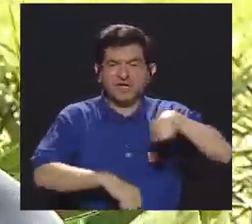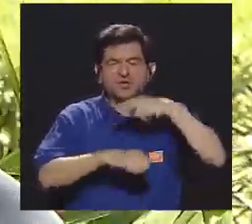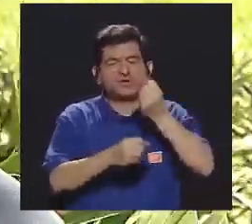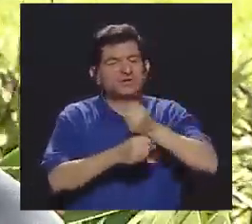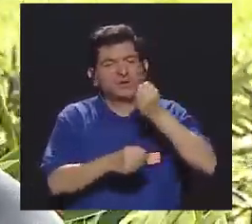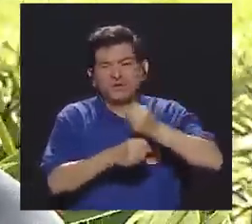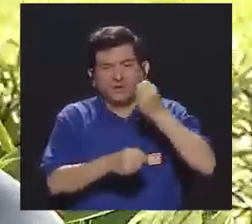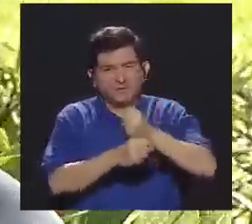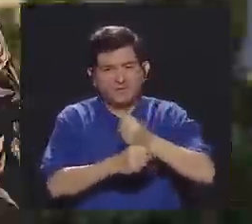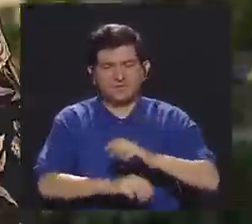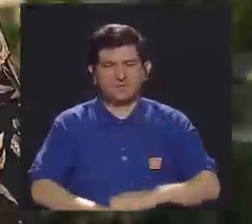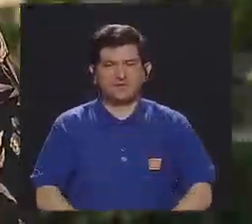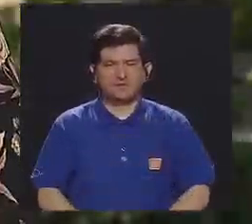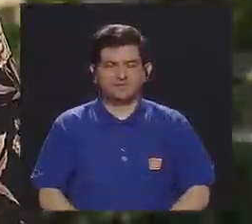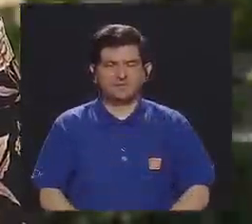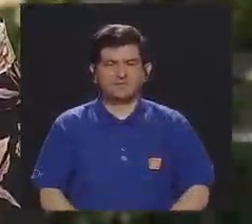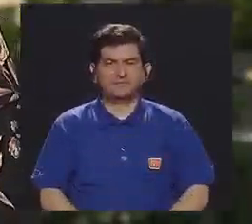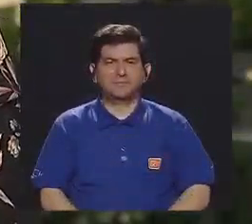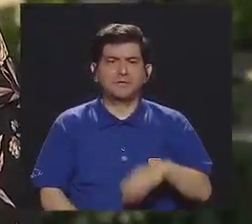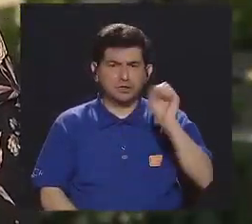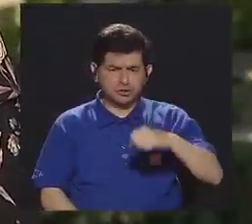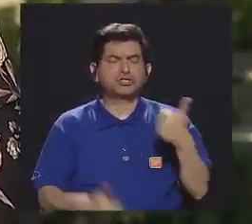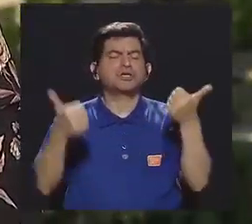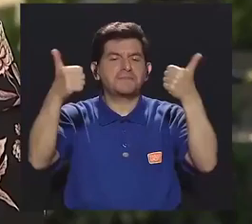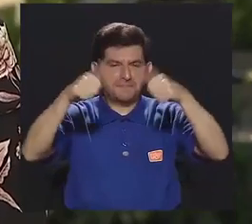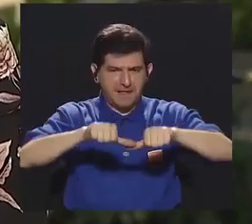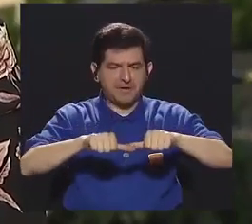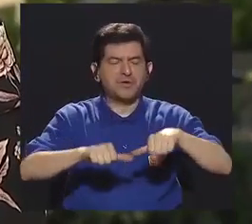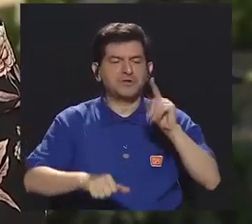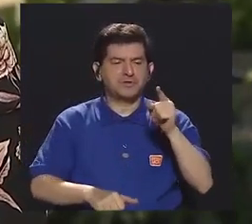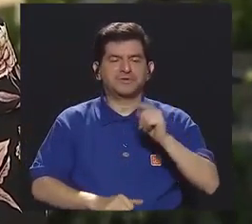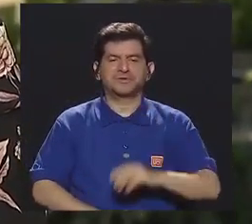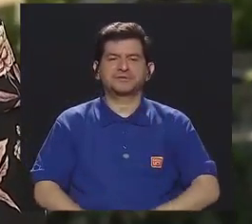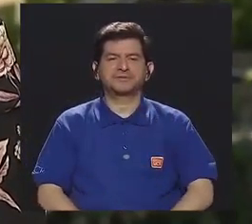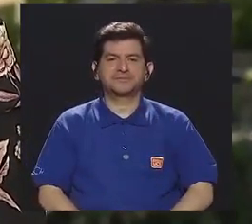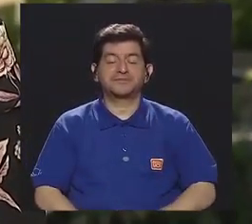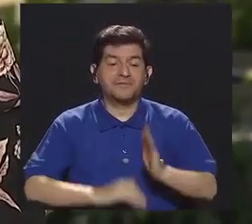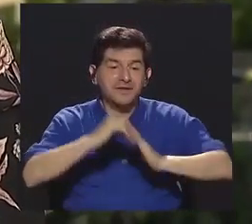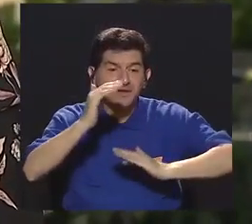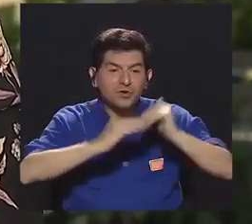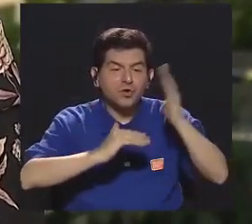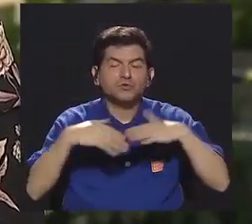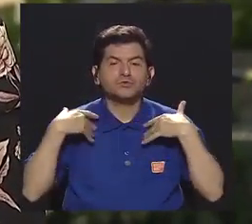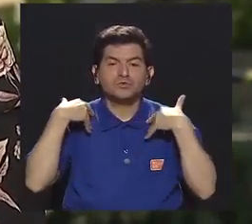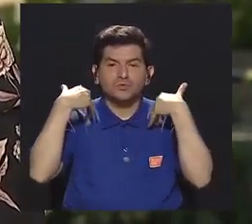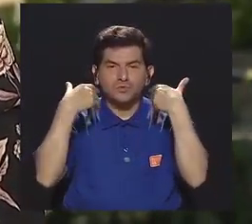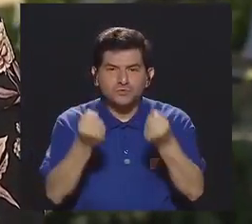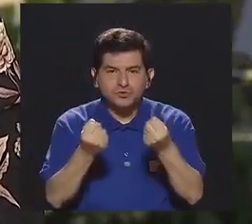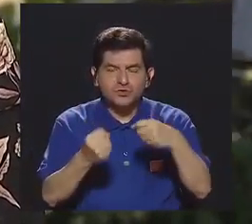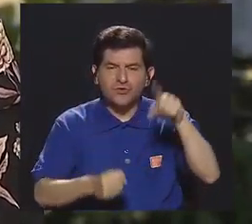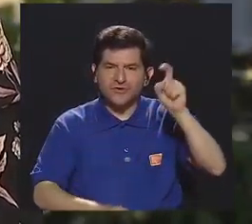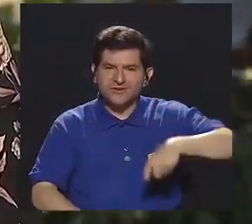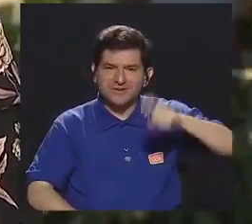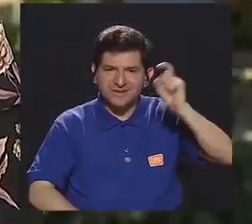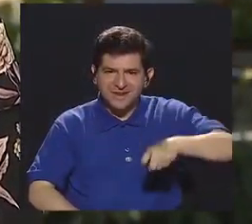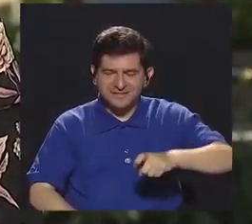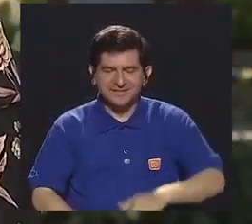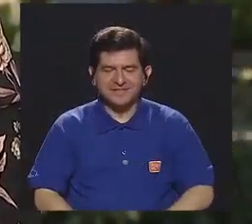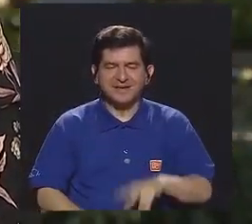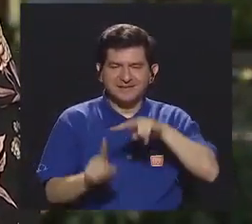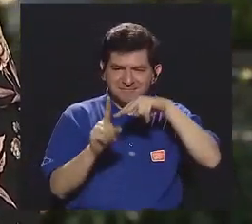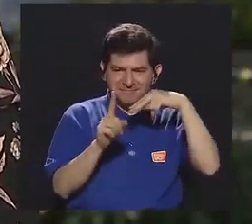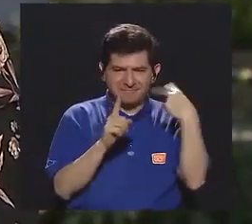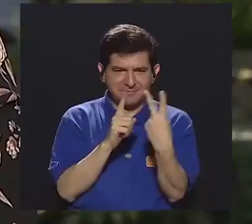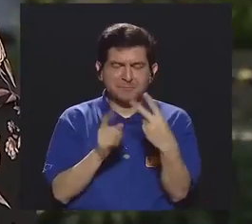ellos normalmente estaban trabajando. Definitivamente, totalmente de acuerdo con María, la verdad. O sea, la construcción de la salud tiene que ser